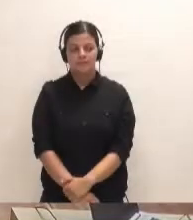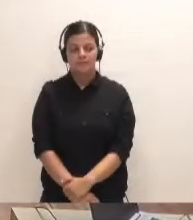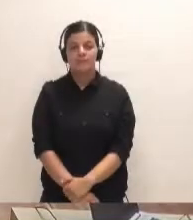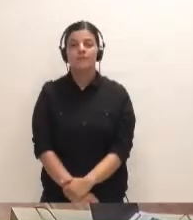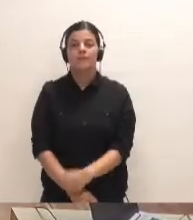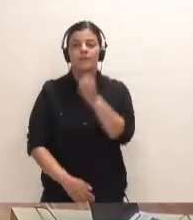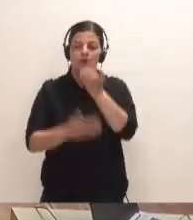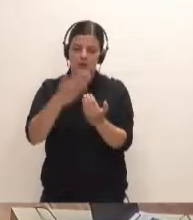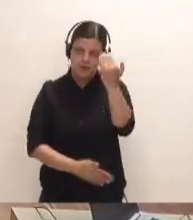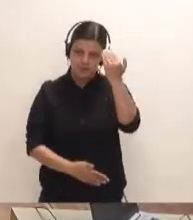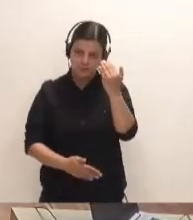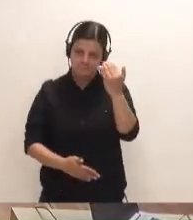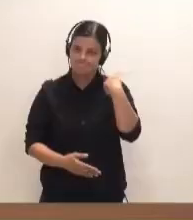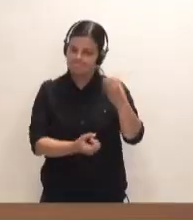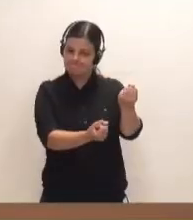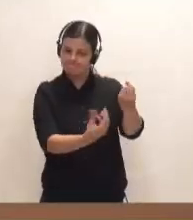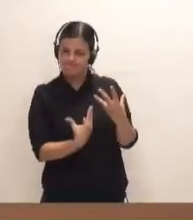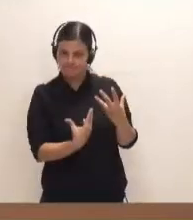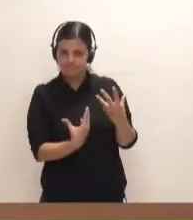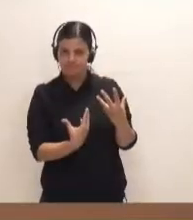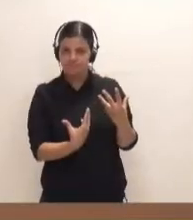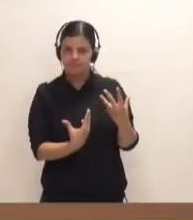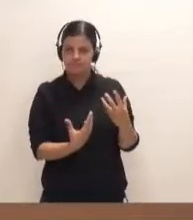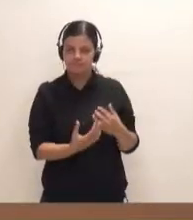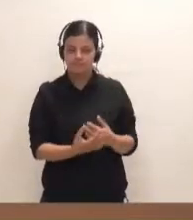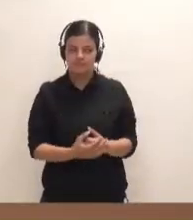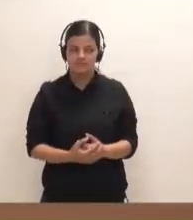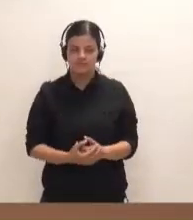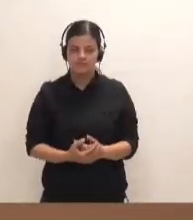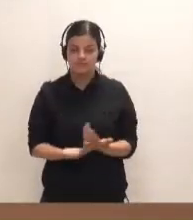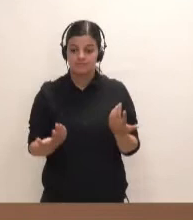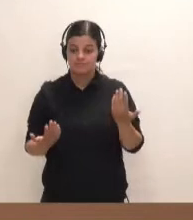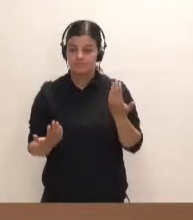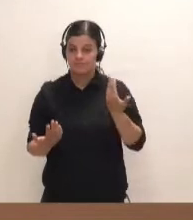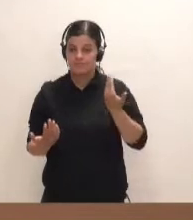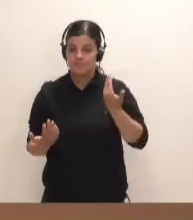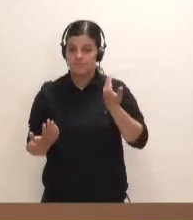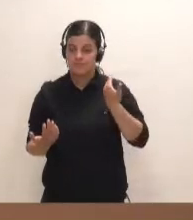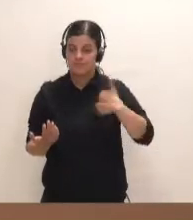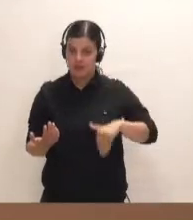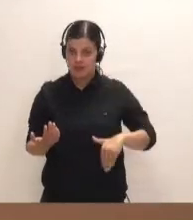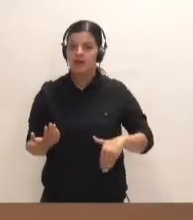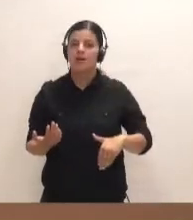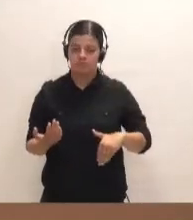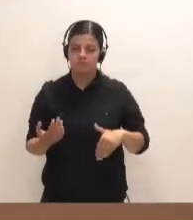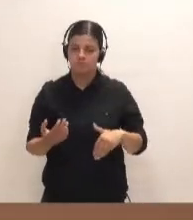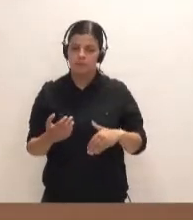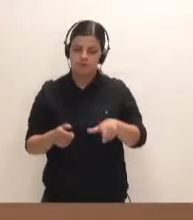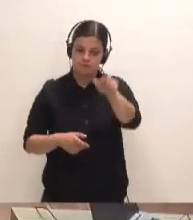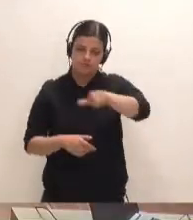Muy buenos días. Me comunican que tenemos ya quórum.